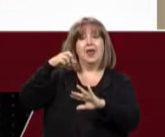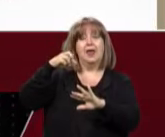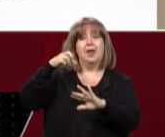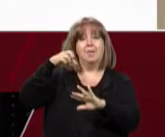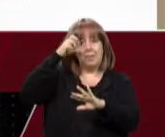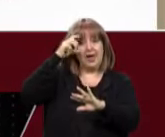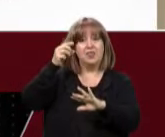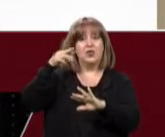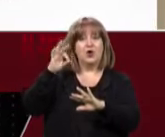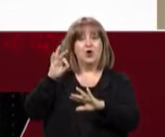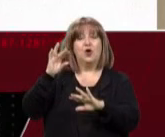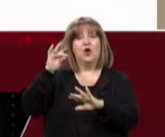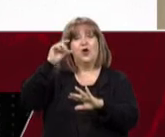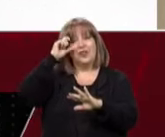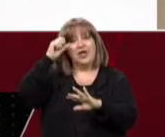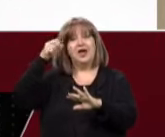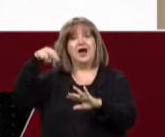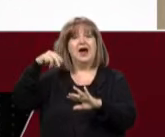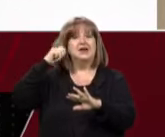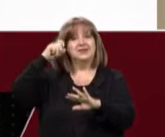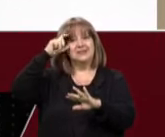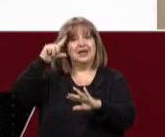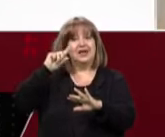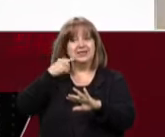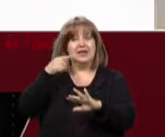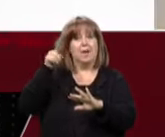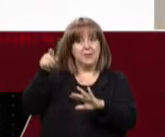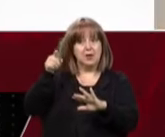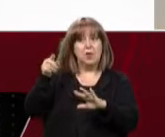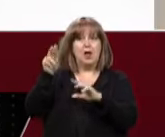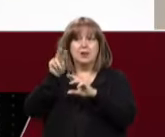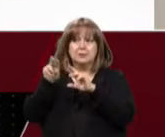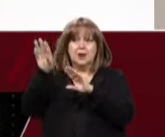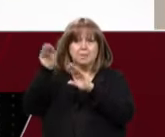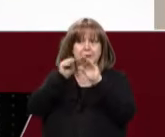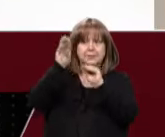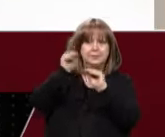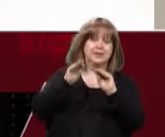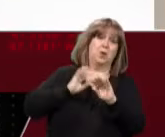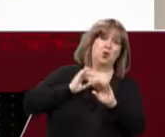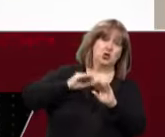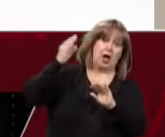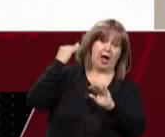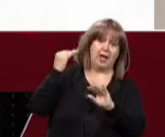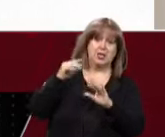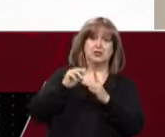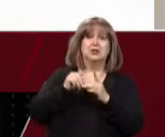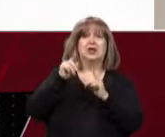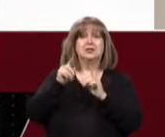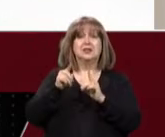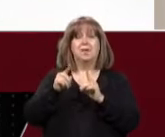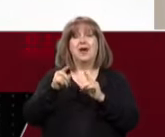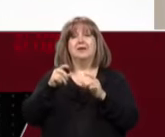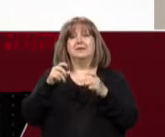y que contienen recorridas, visitas o diarios de viajes o